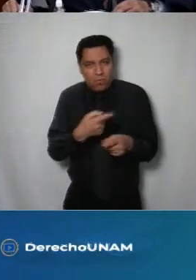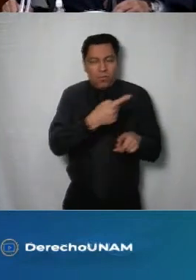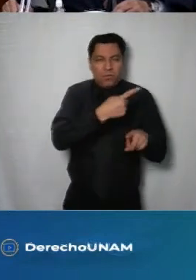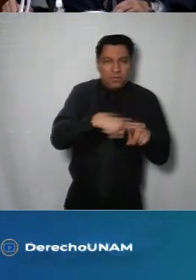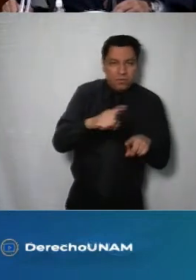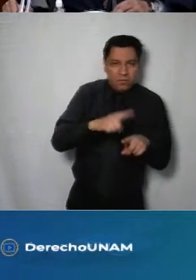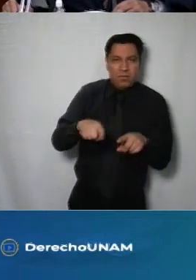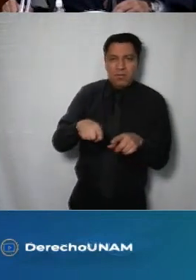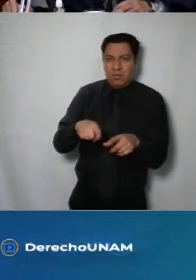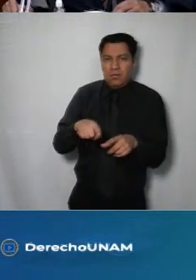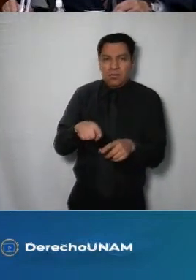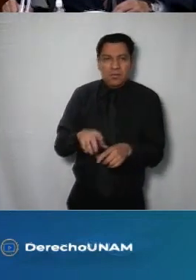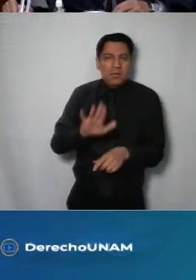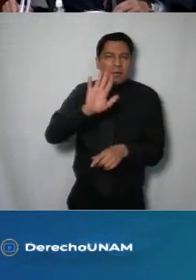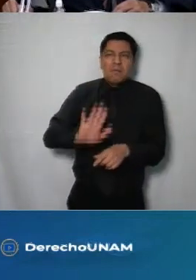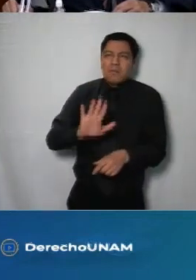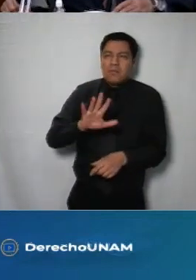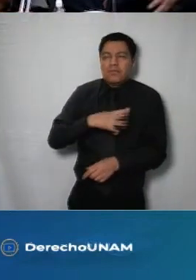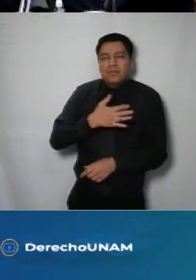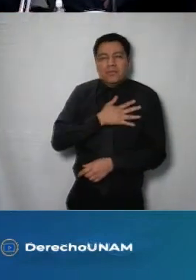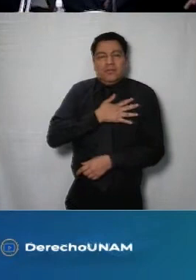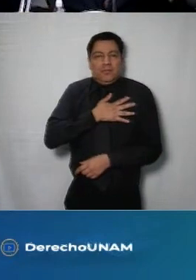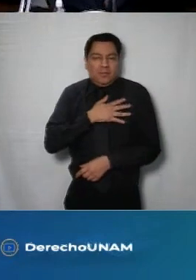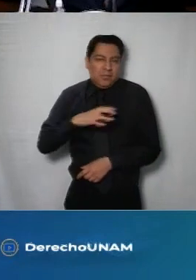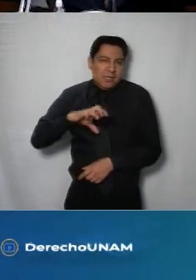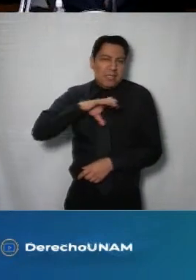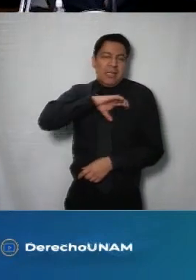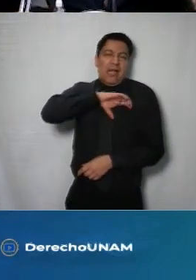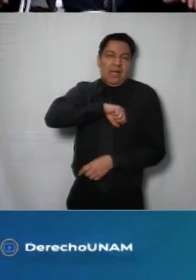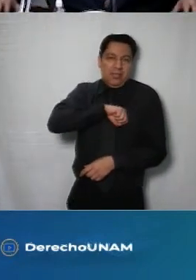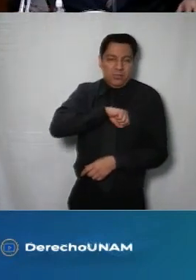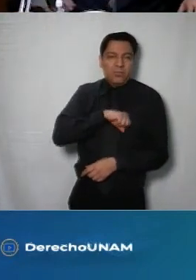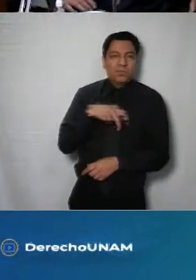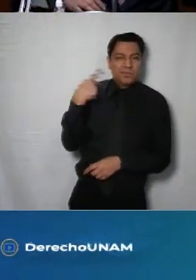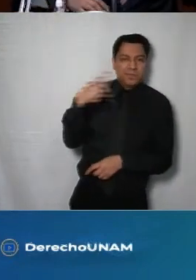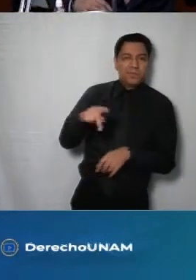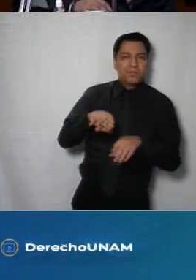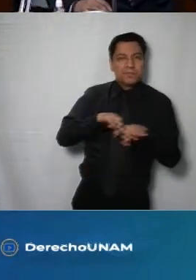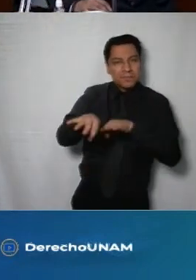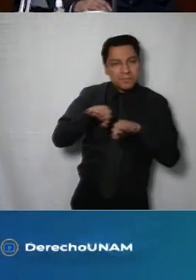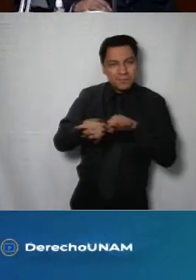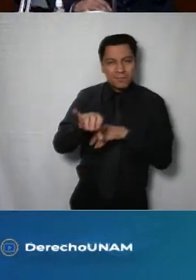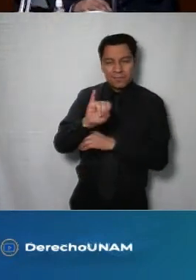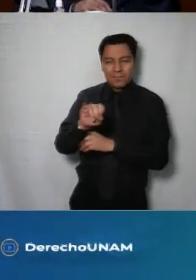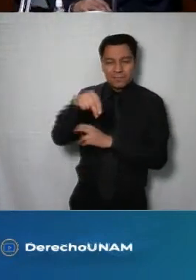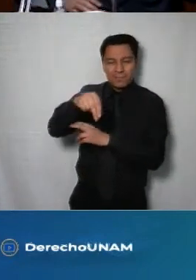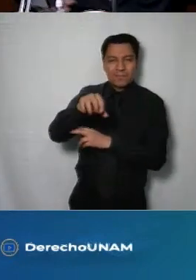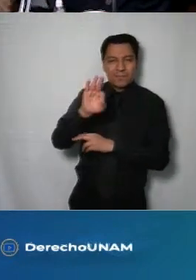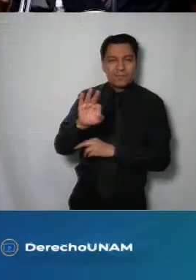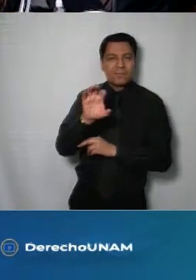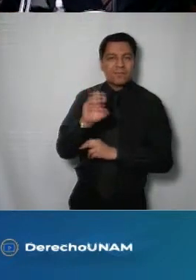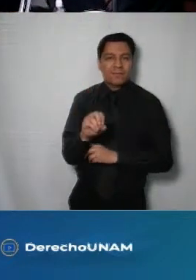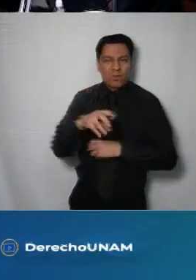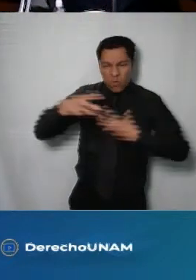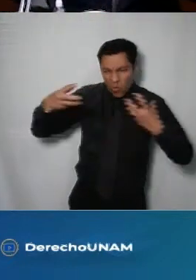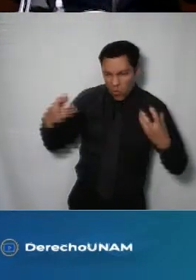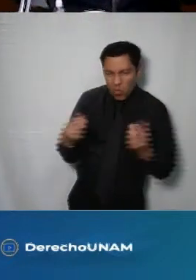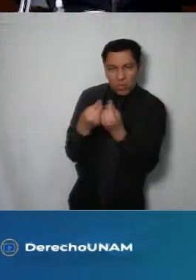tenaz muy apasionado que nos ha ayudado a que como dijo en algún momento mi presidente